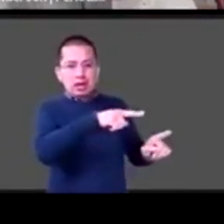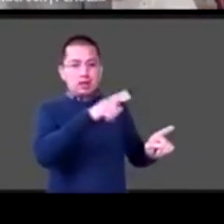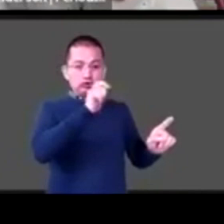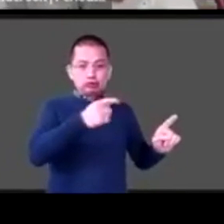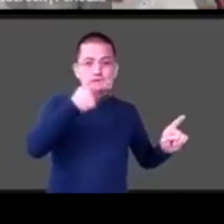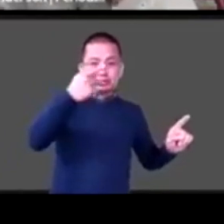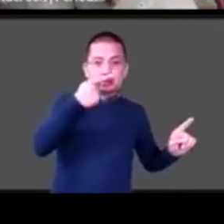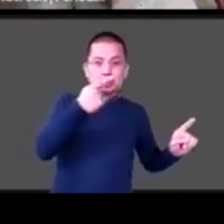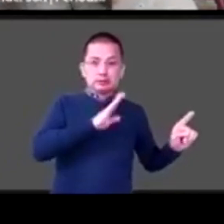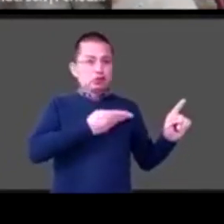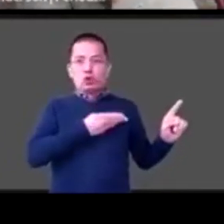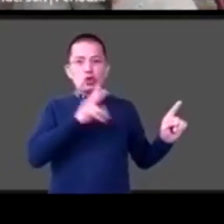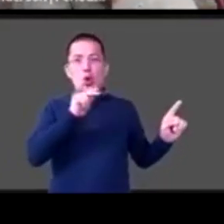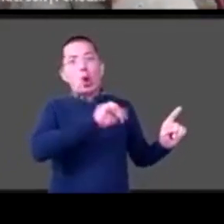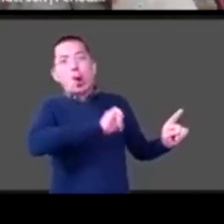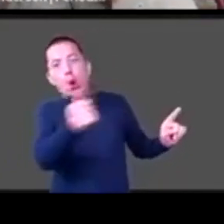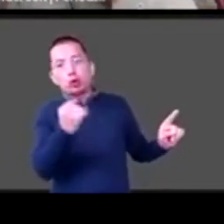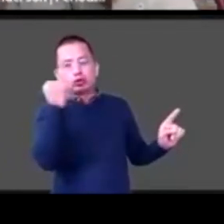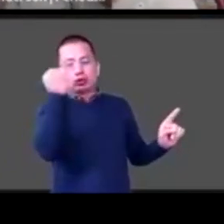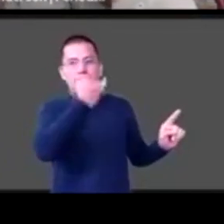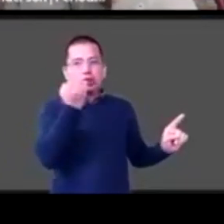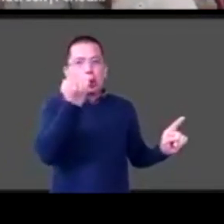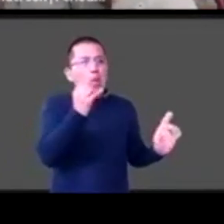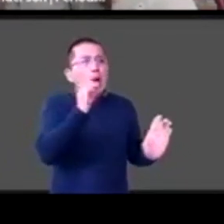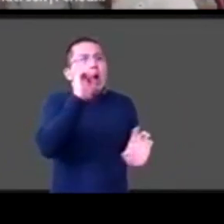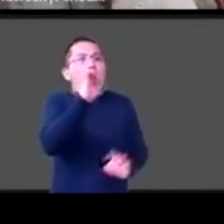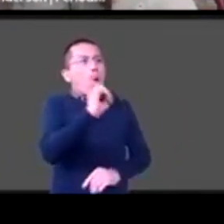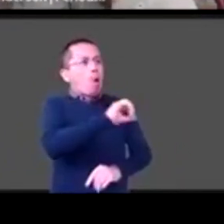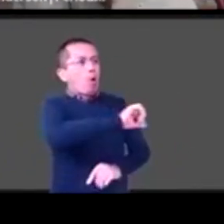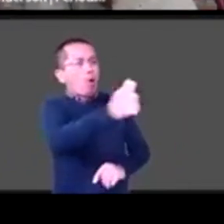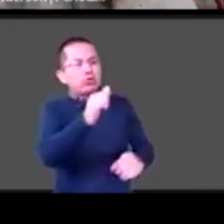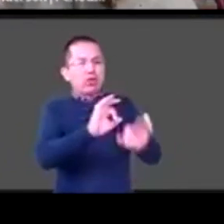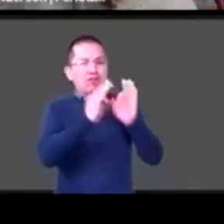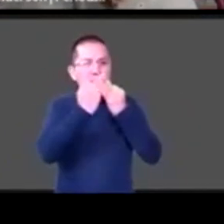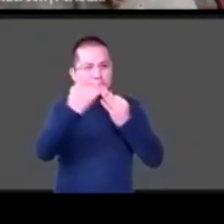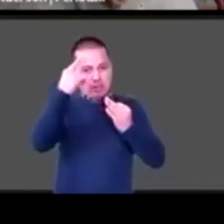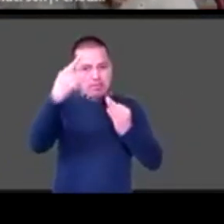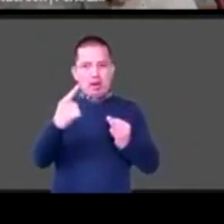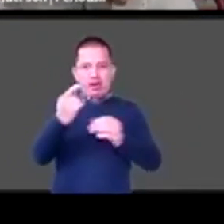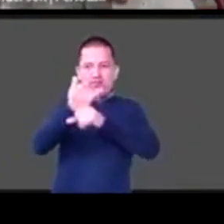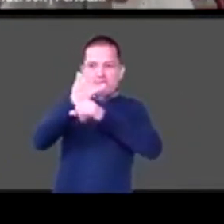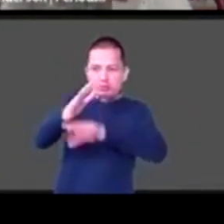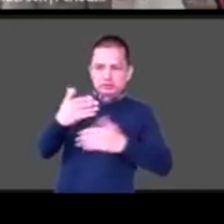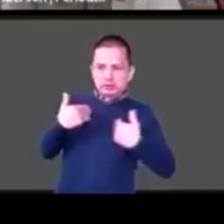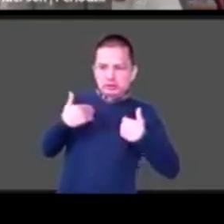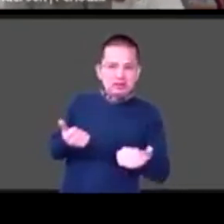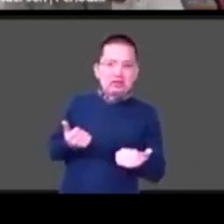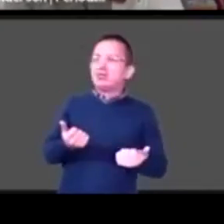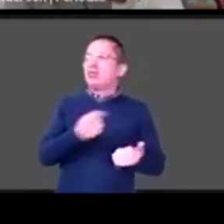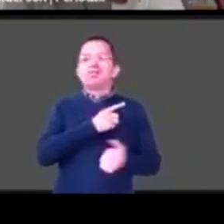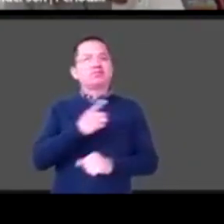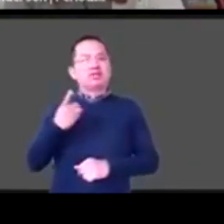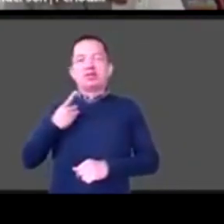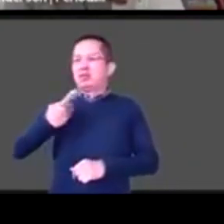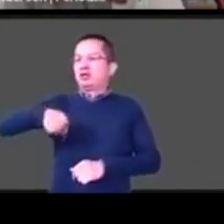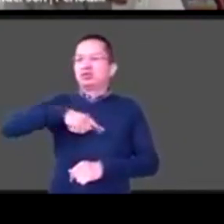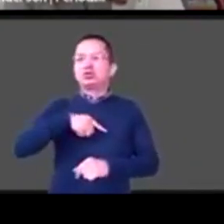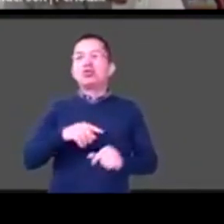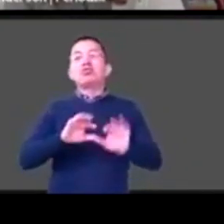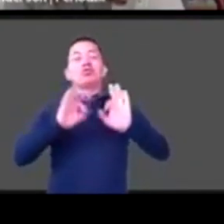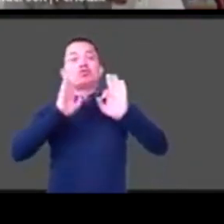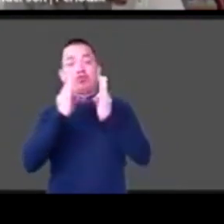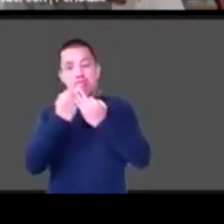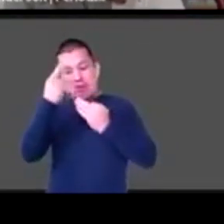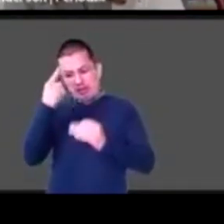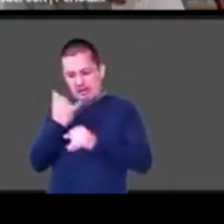tienen otra manera de entender la información hay que aprender nuevas formas de cómo hacer llegar esta